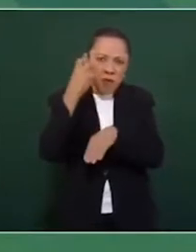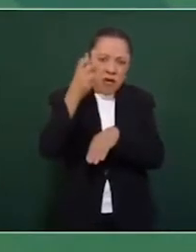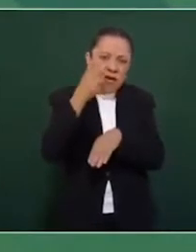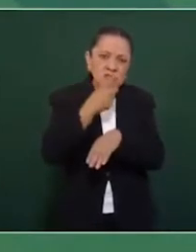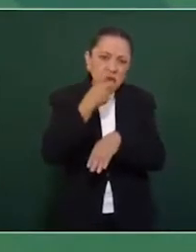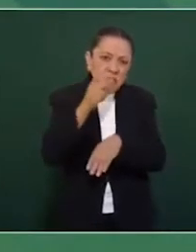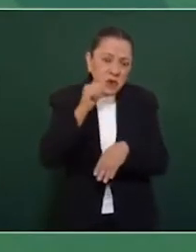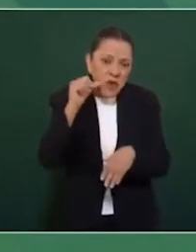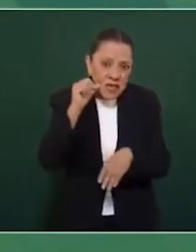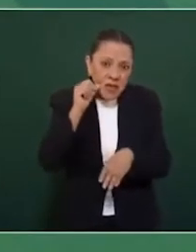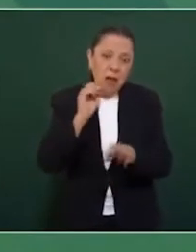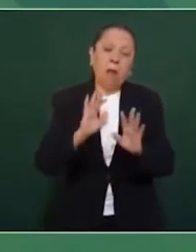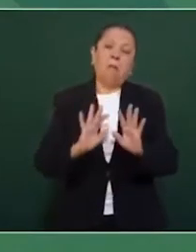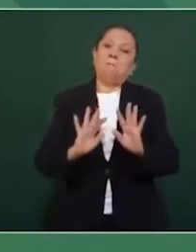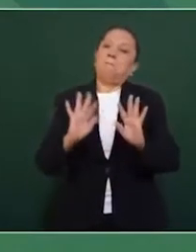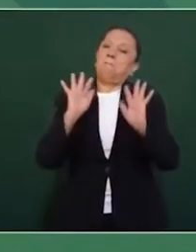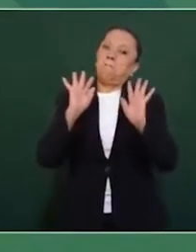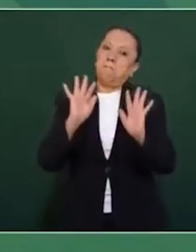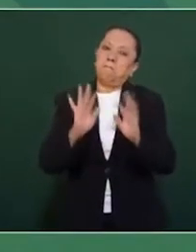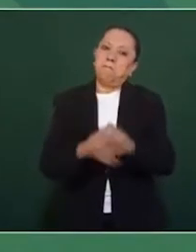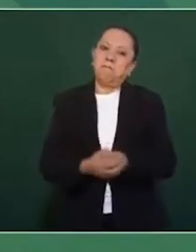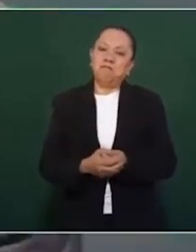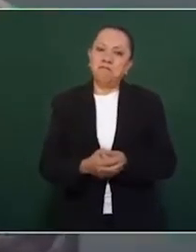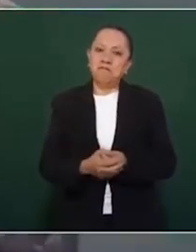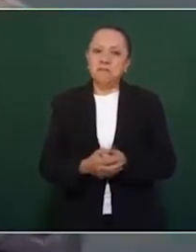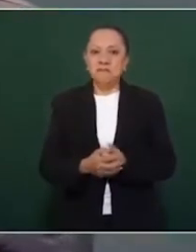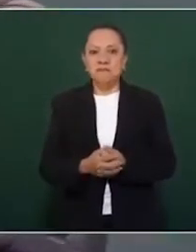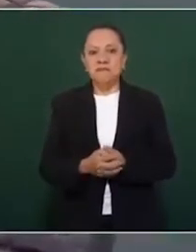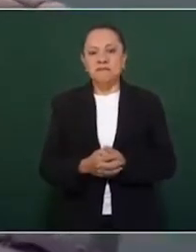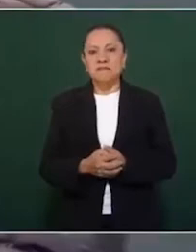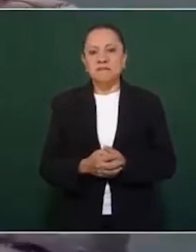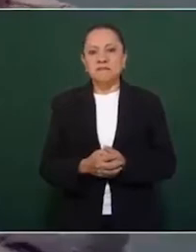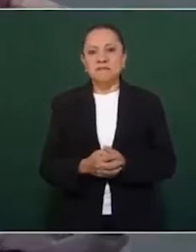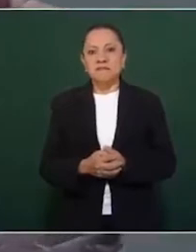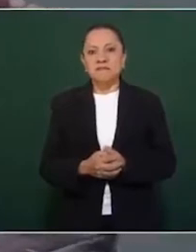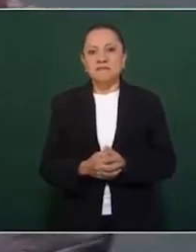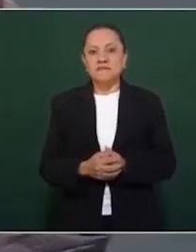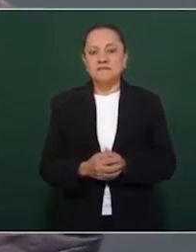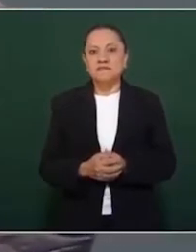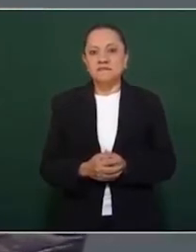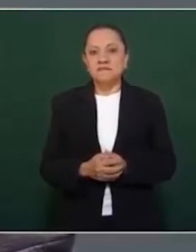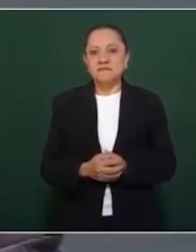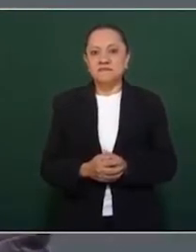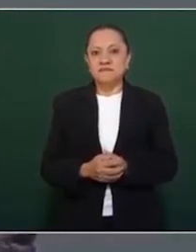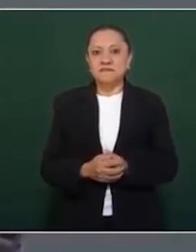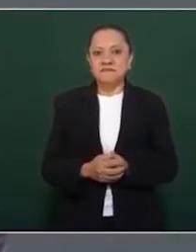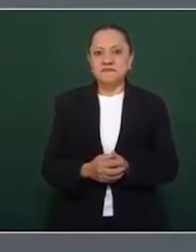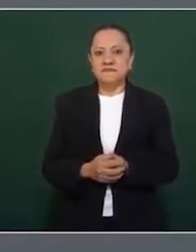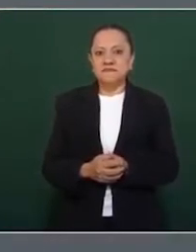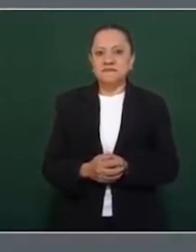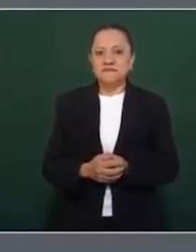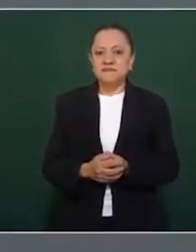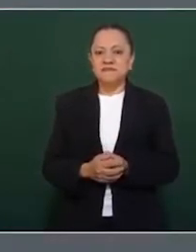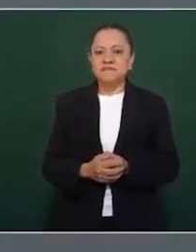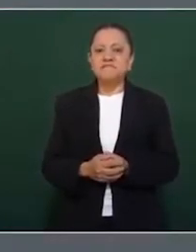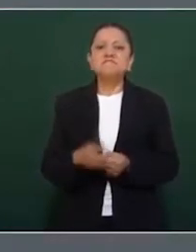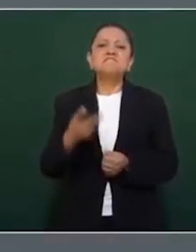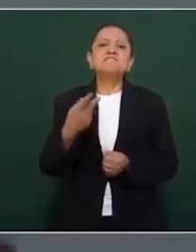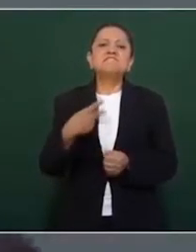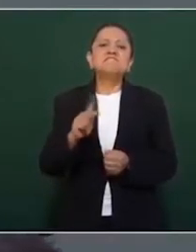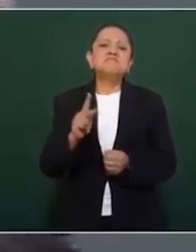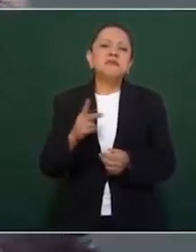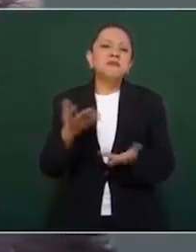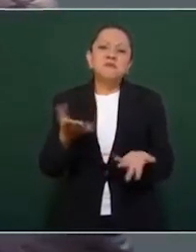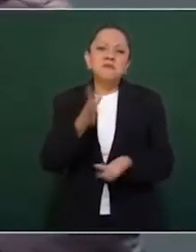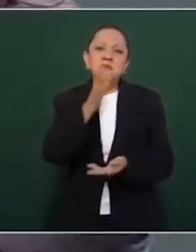Y sí, no impedimos a